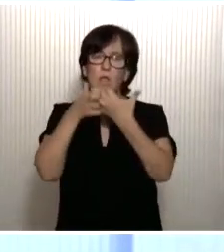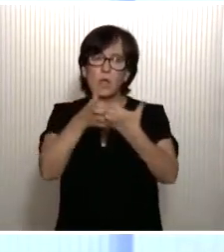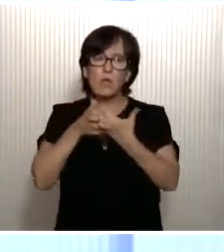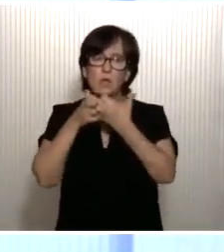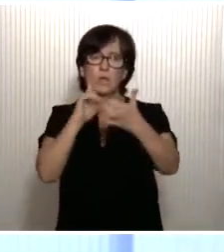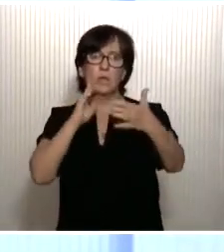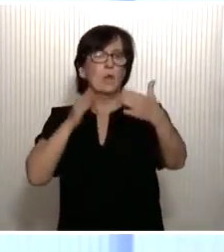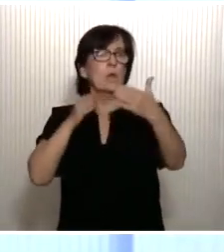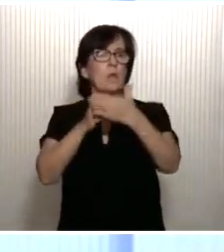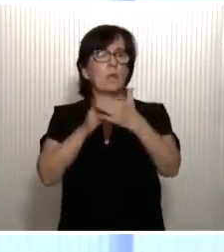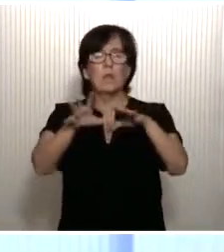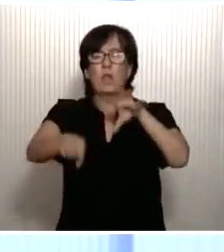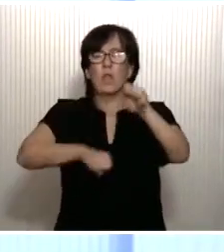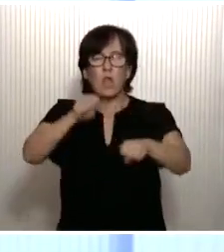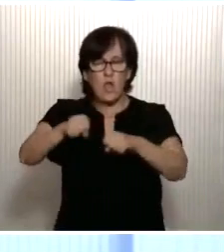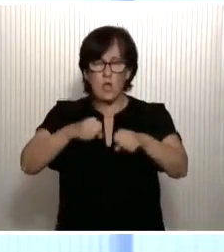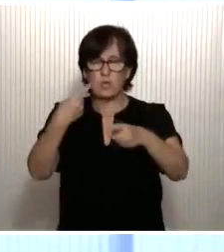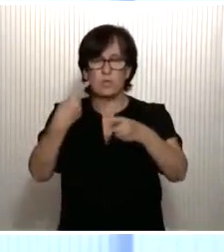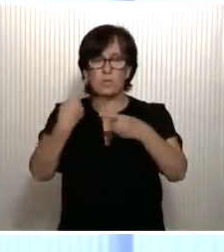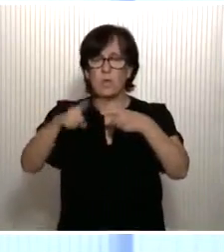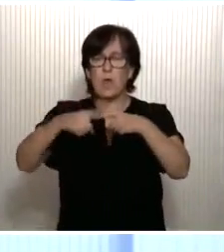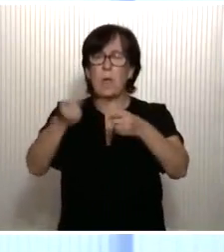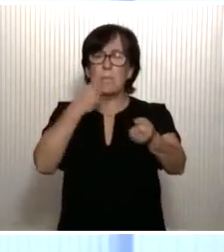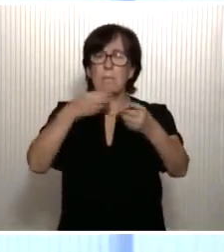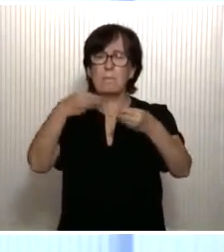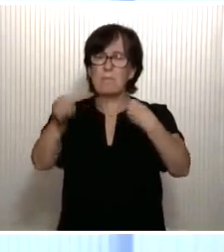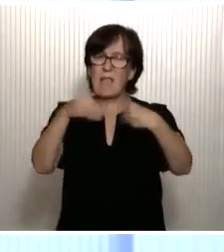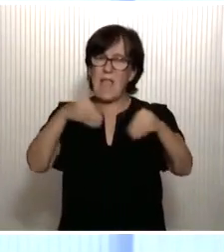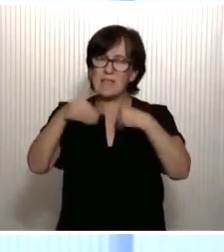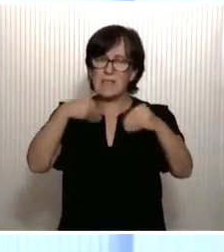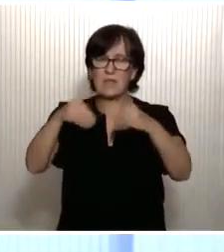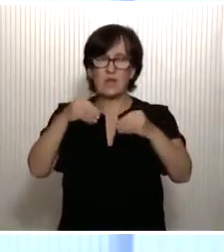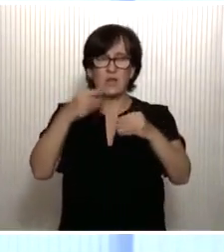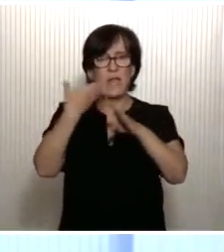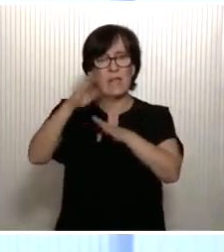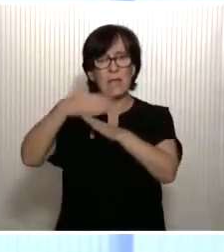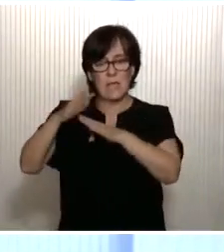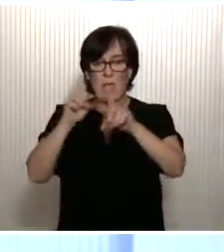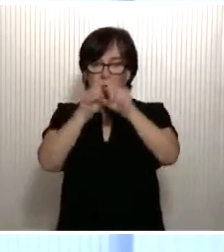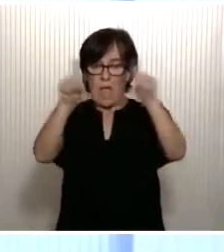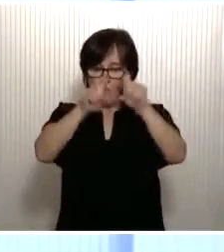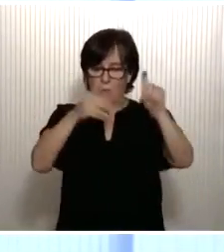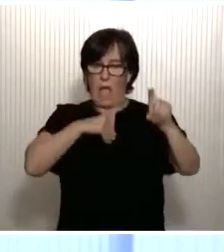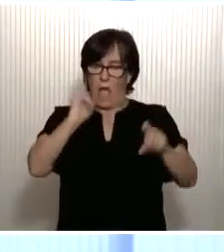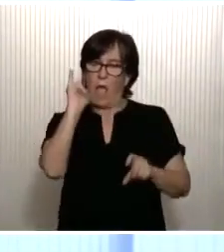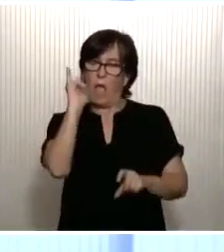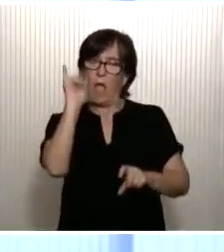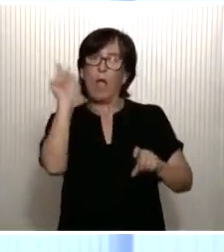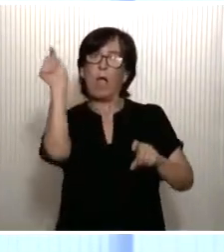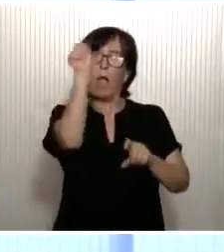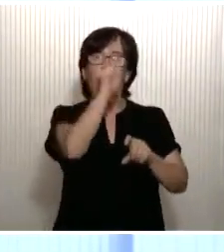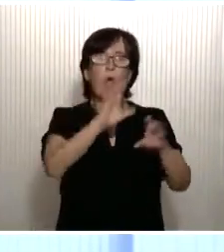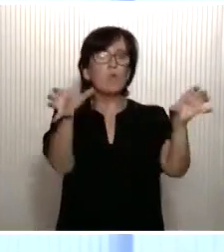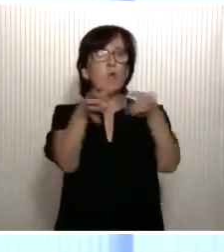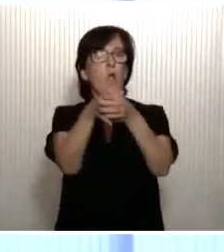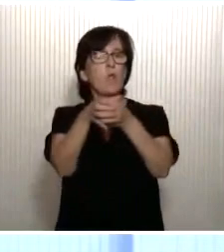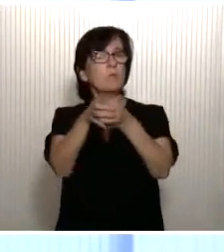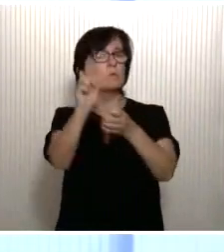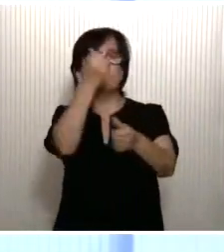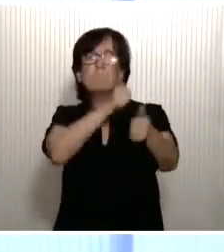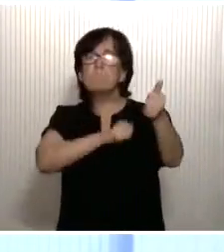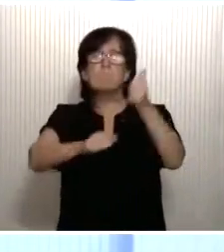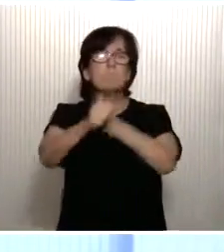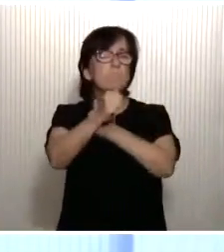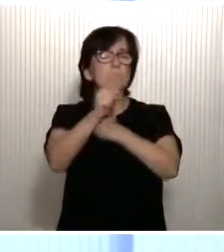el consumo de plásticos y de residuos. España cuenta con empresas, con colectivos que están a la vanguardia,